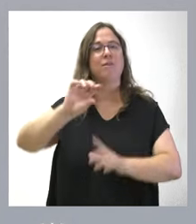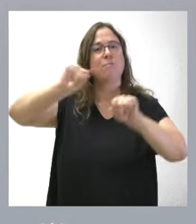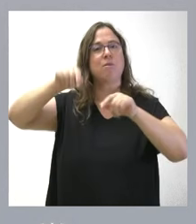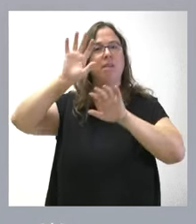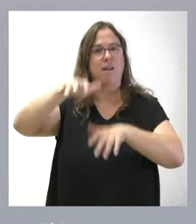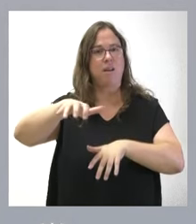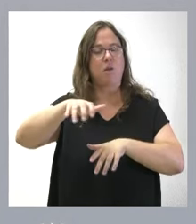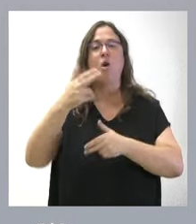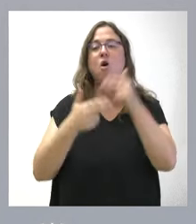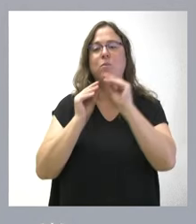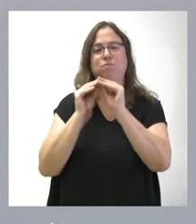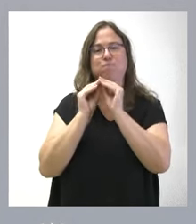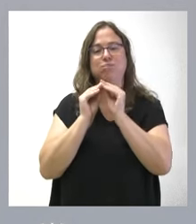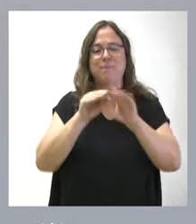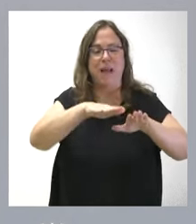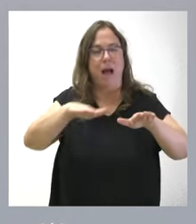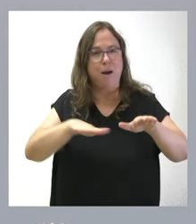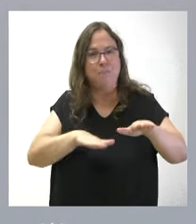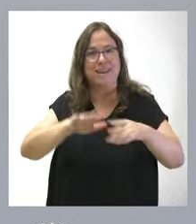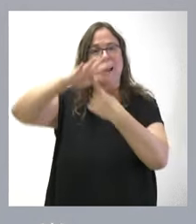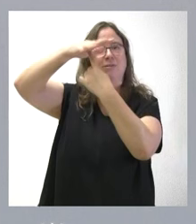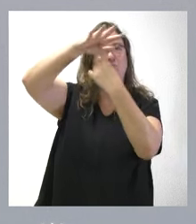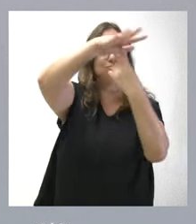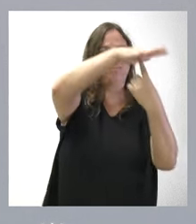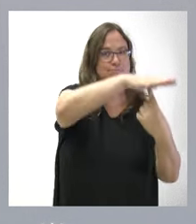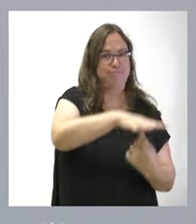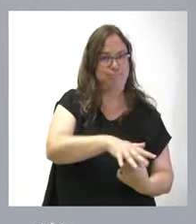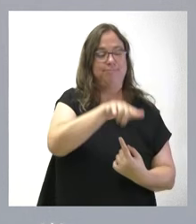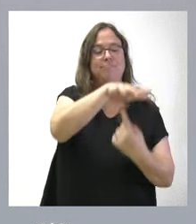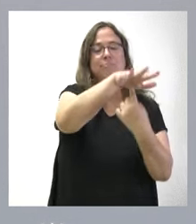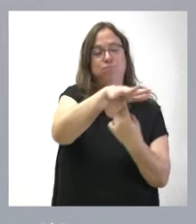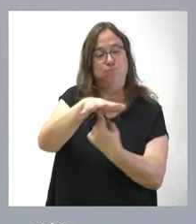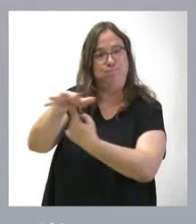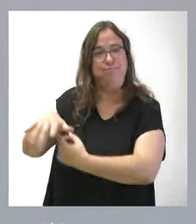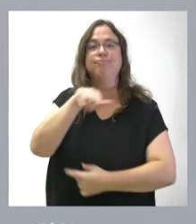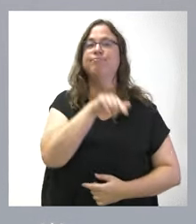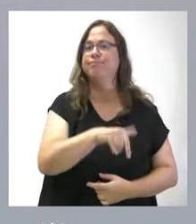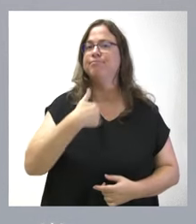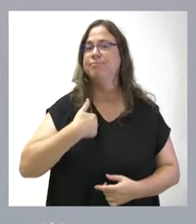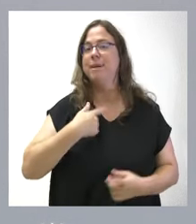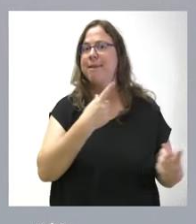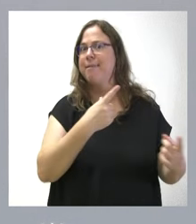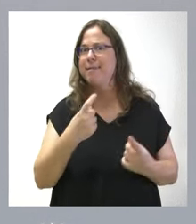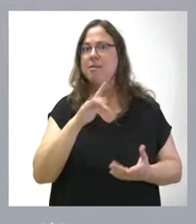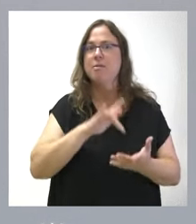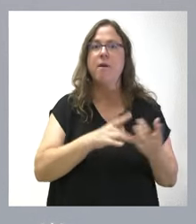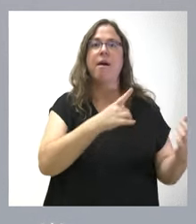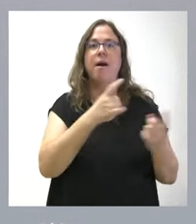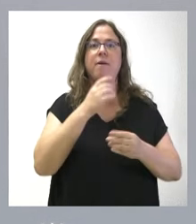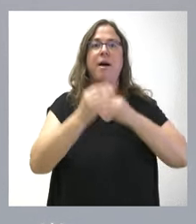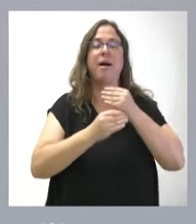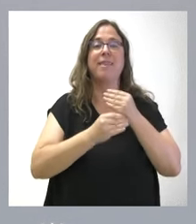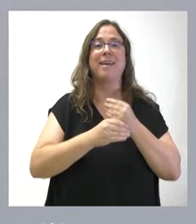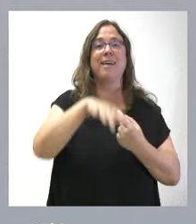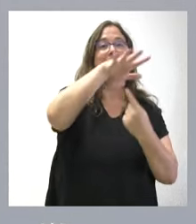Son obras para la construcción de aparcamientos para helicópteros en esta base. Se da con ello respuesta a situaciones donde sea necesaria la operación de